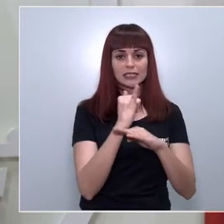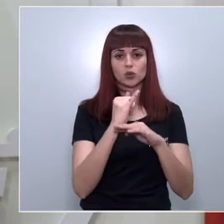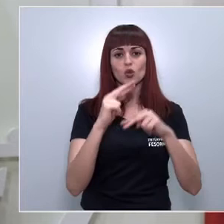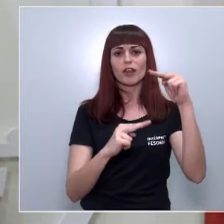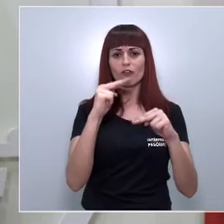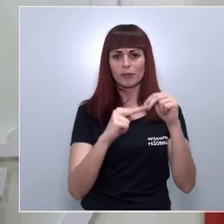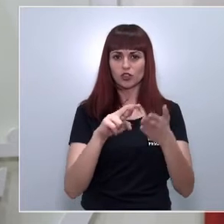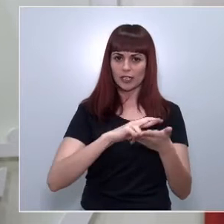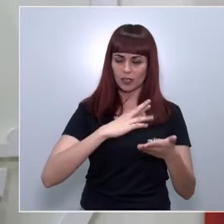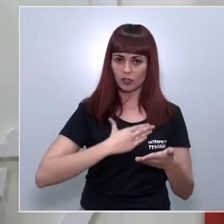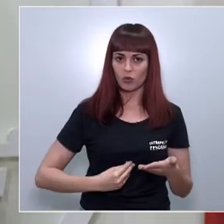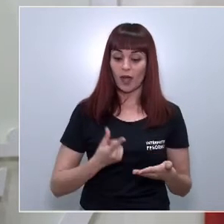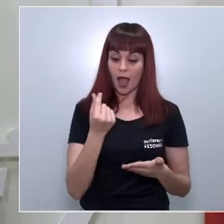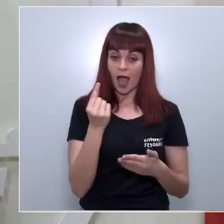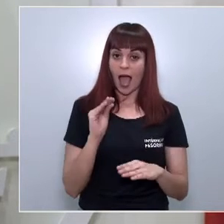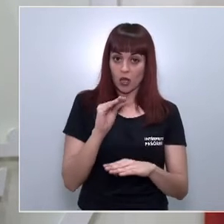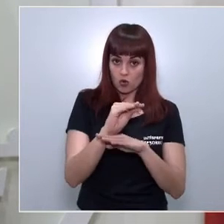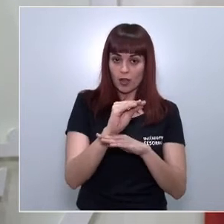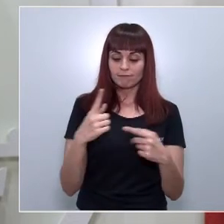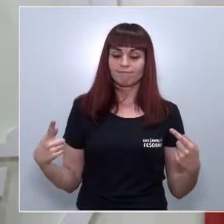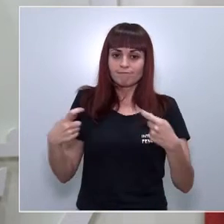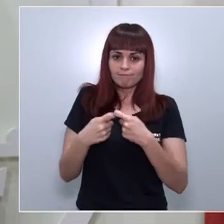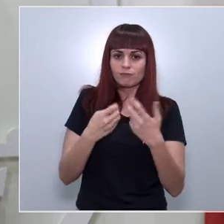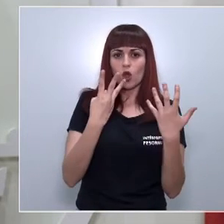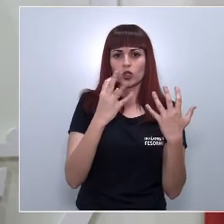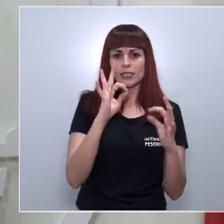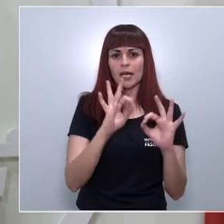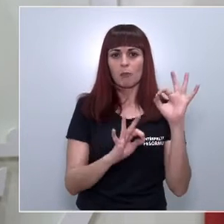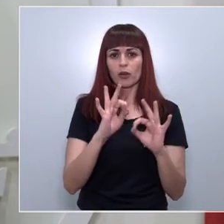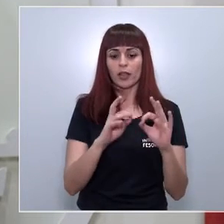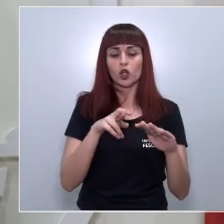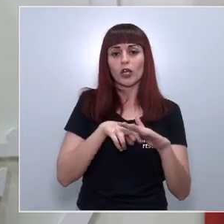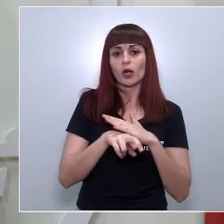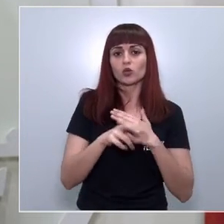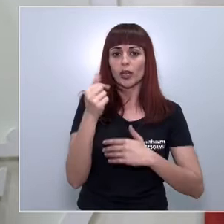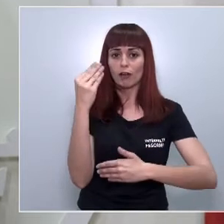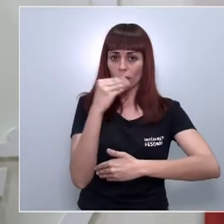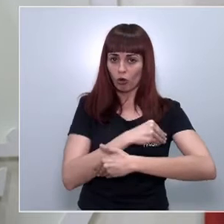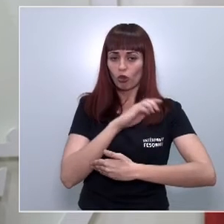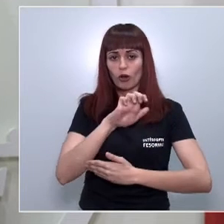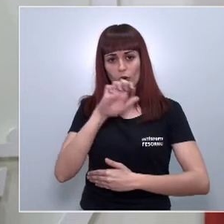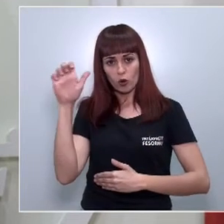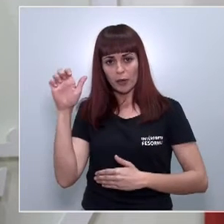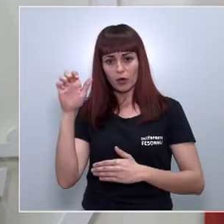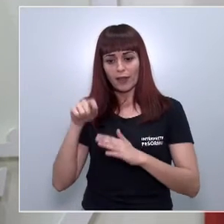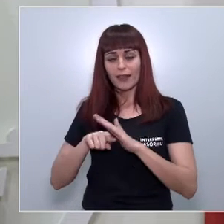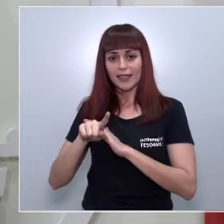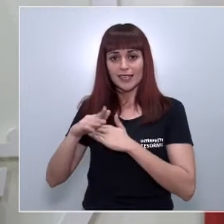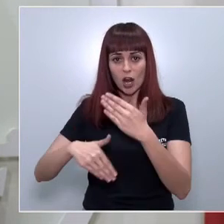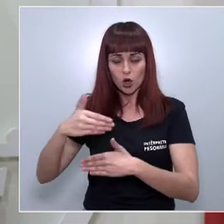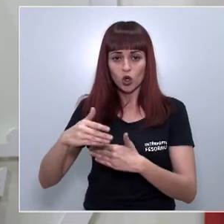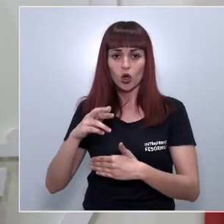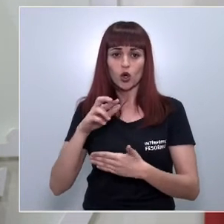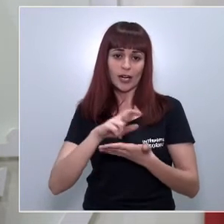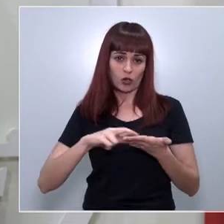Murcia. Estas ayudas están cofinanciadas en un 80% con recursos del Fondo Europeo de Desarrollo Regional, de los fondos